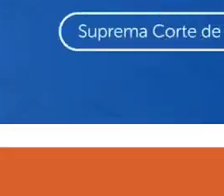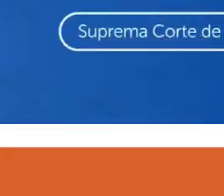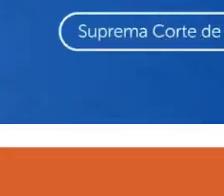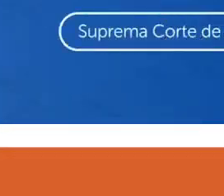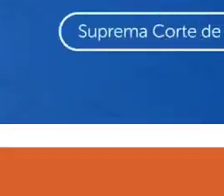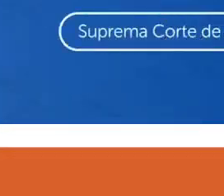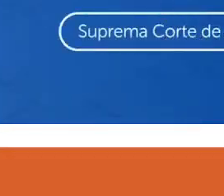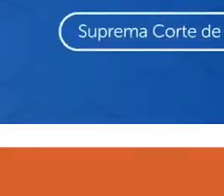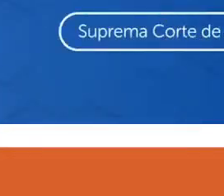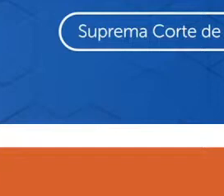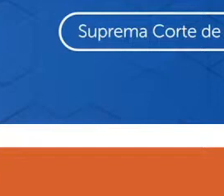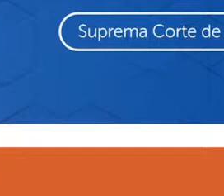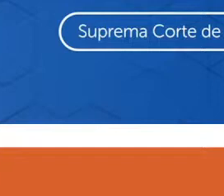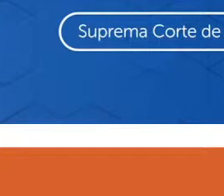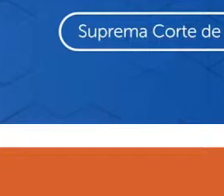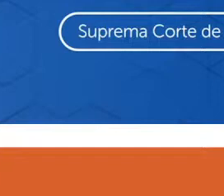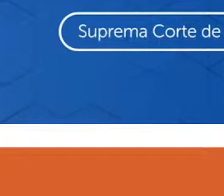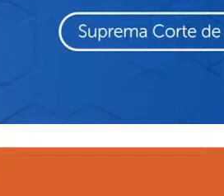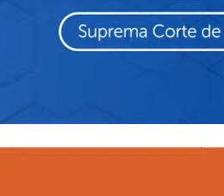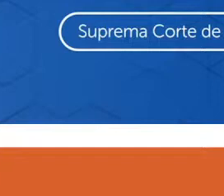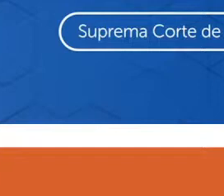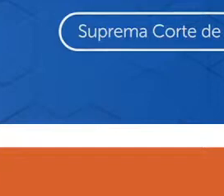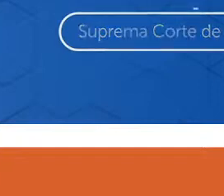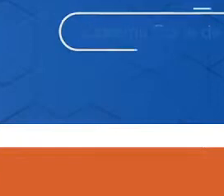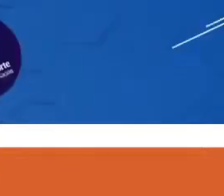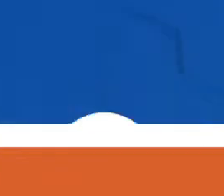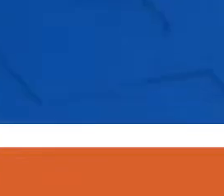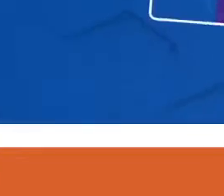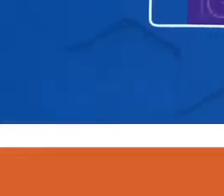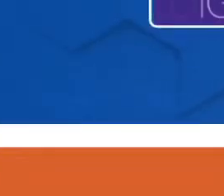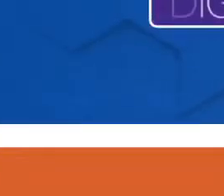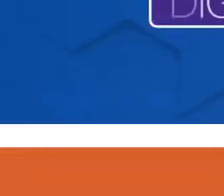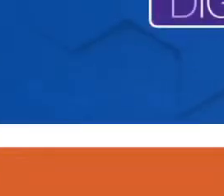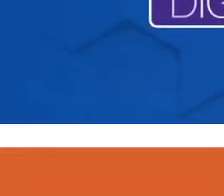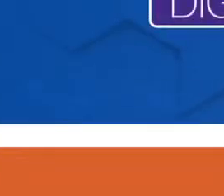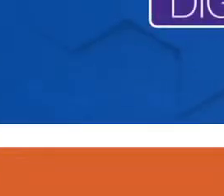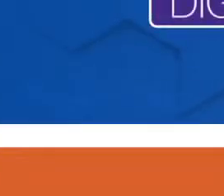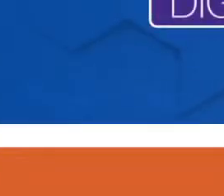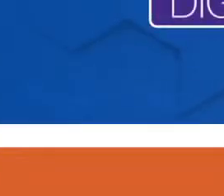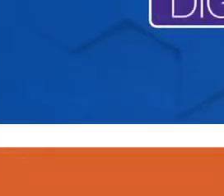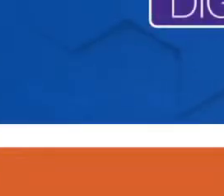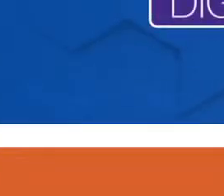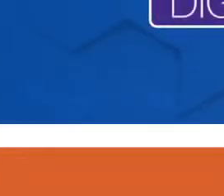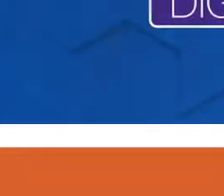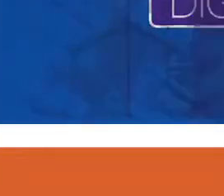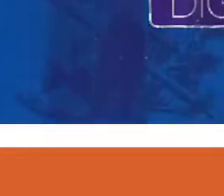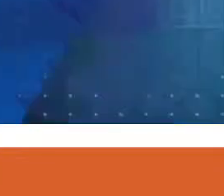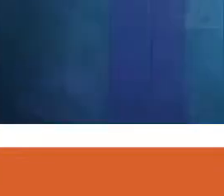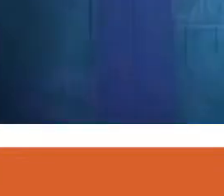como Suprema Corte de Justicia de la Nación. Sigue nuestra página oficial y se parte de la Corte Digital.